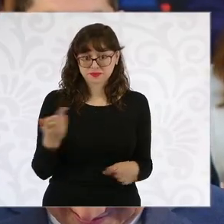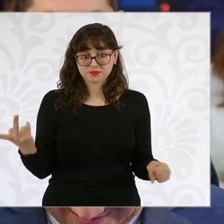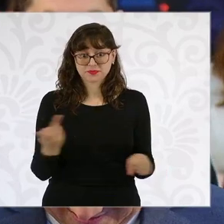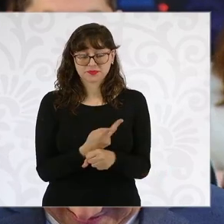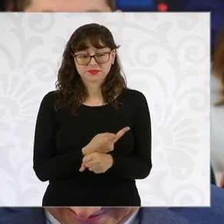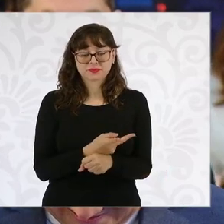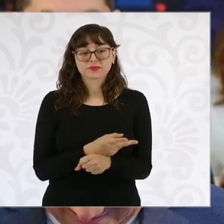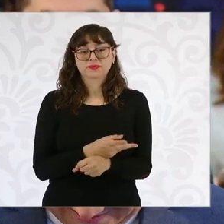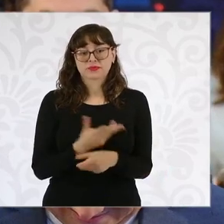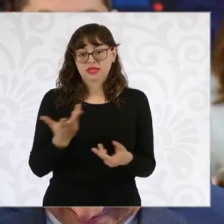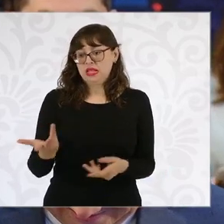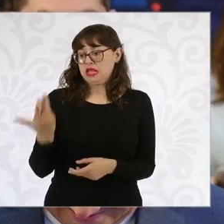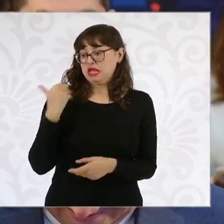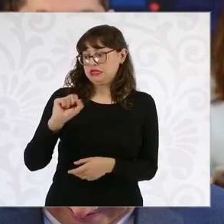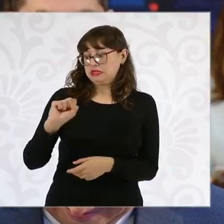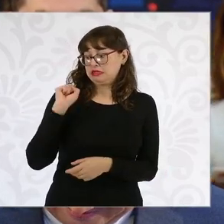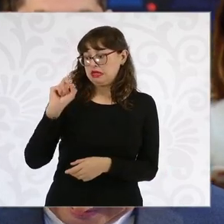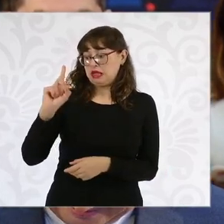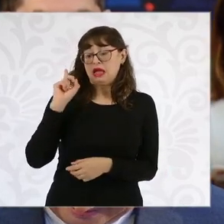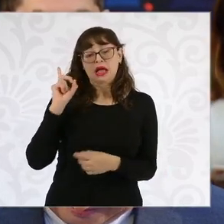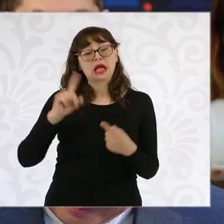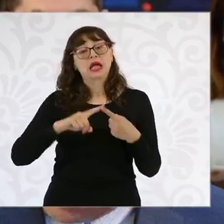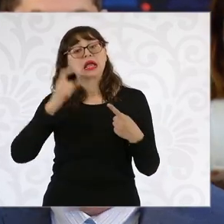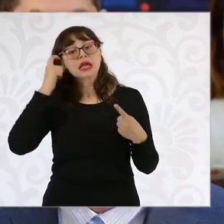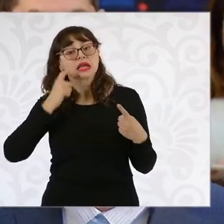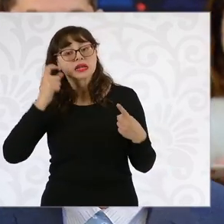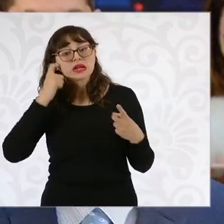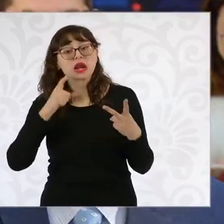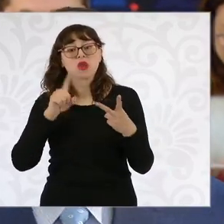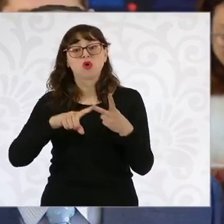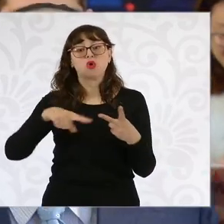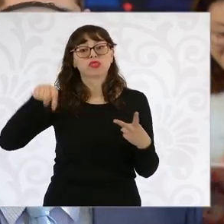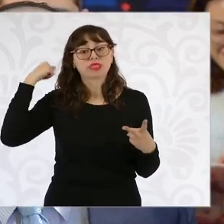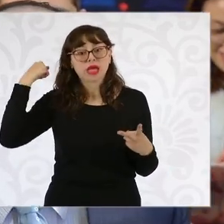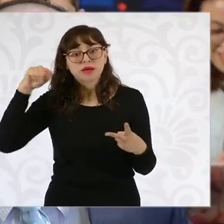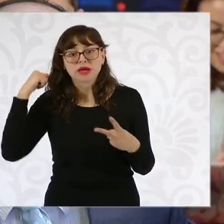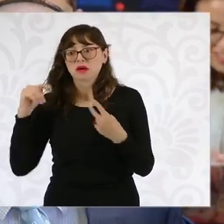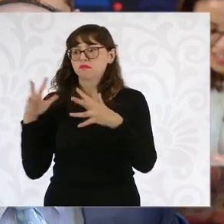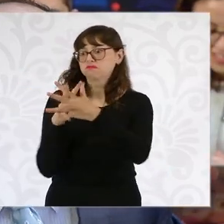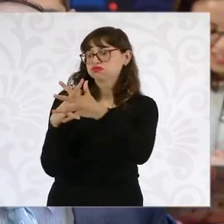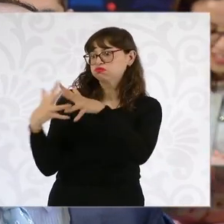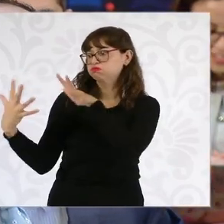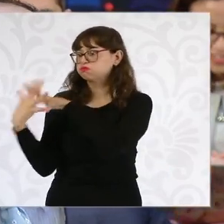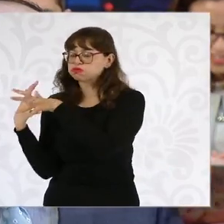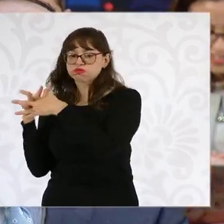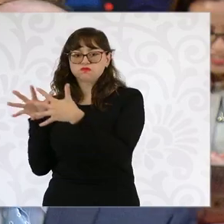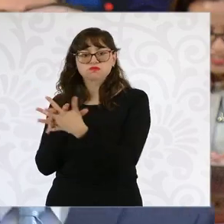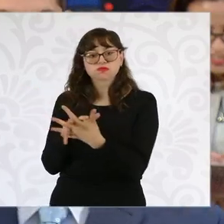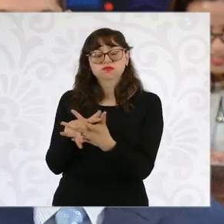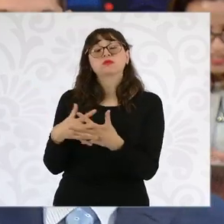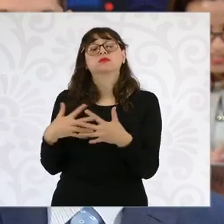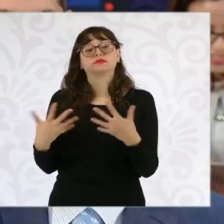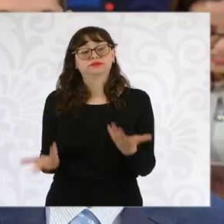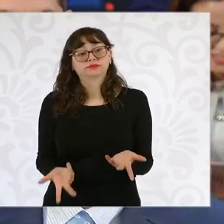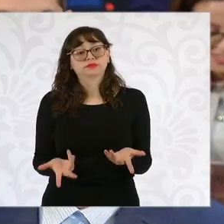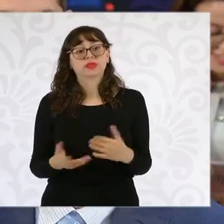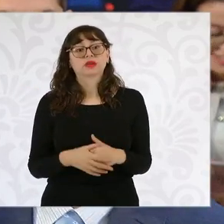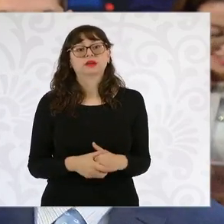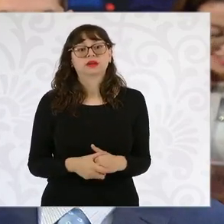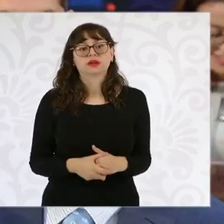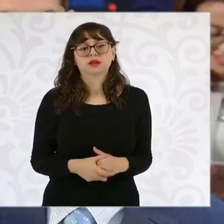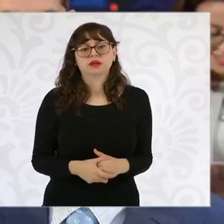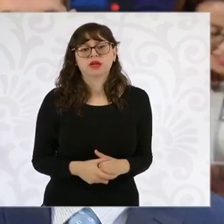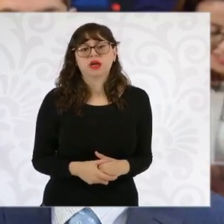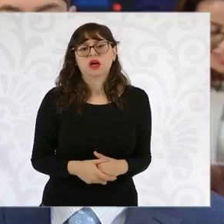de Galeana Guerrero y también en Tabasco, también hubo bastantes enfrentamientos ahí. Y el Fondo Monetario, el Departamento de Hemisferio